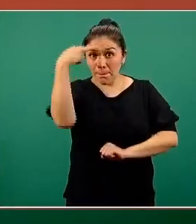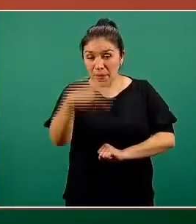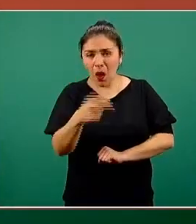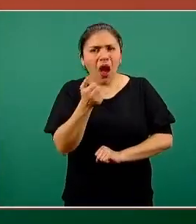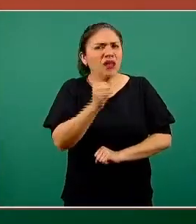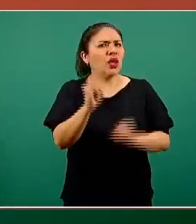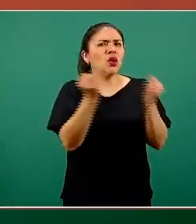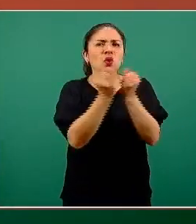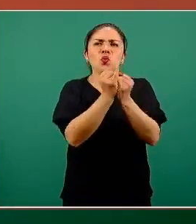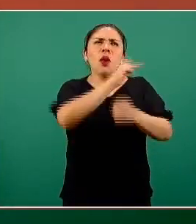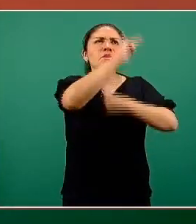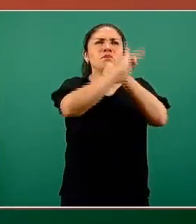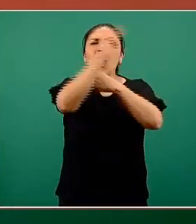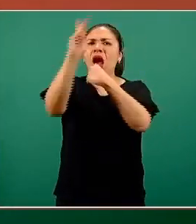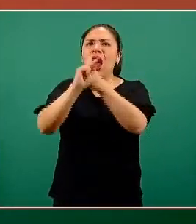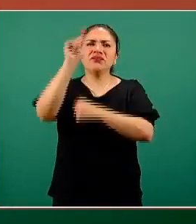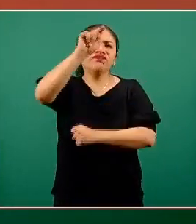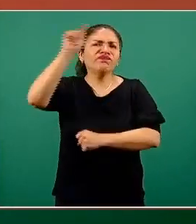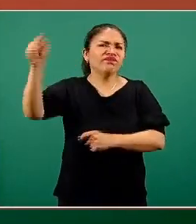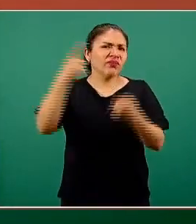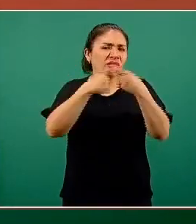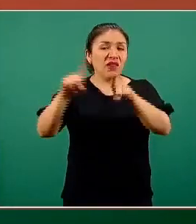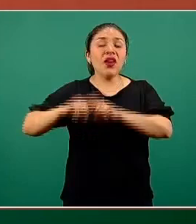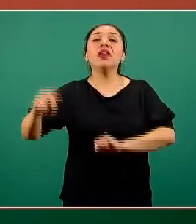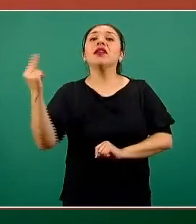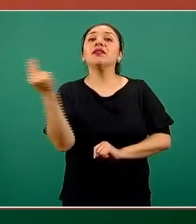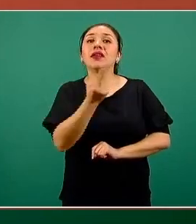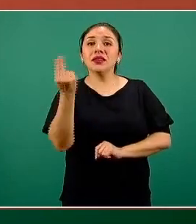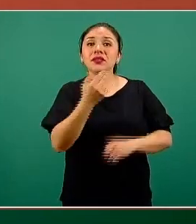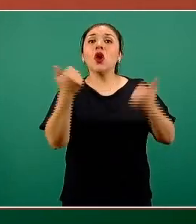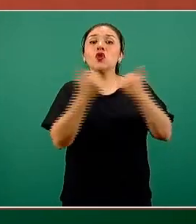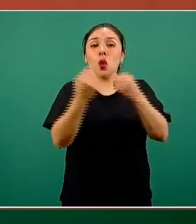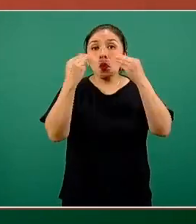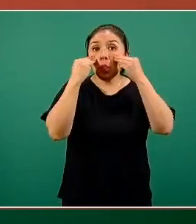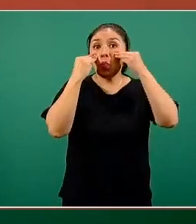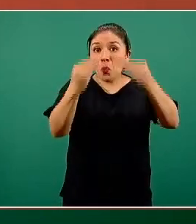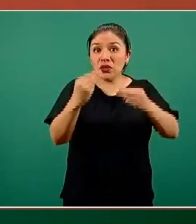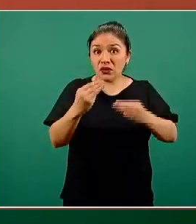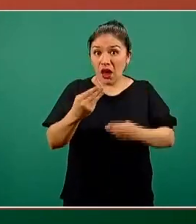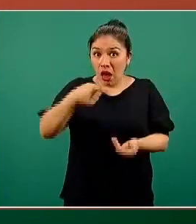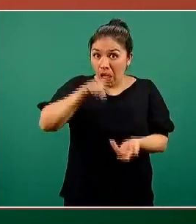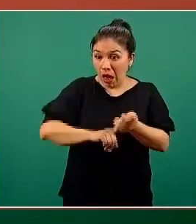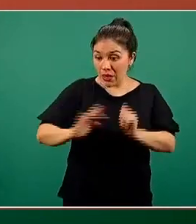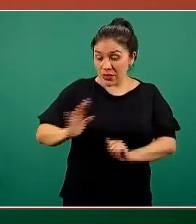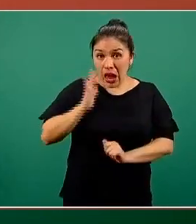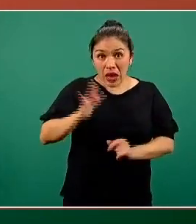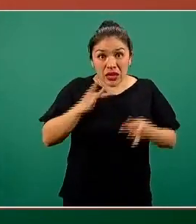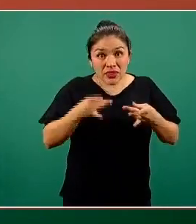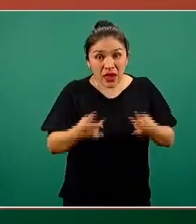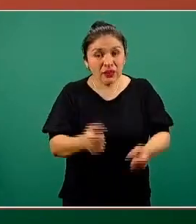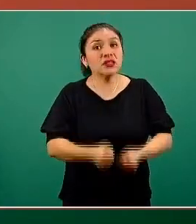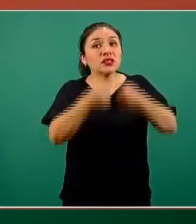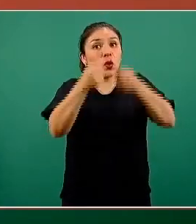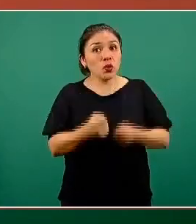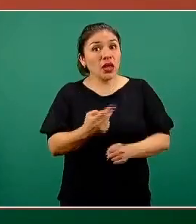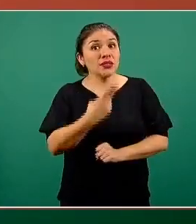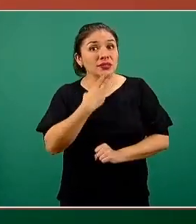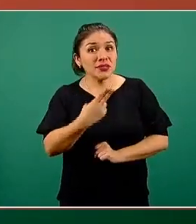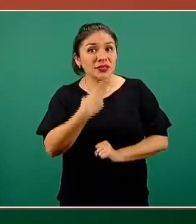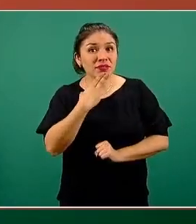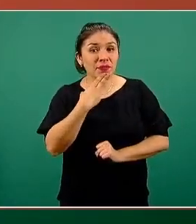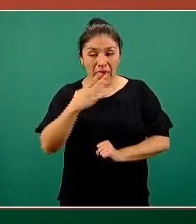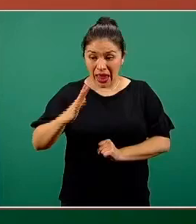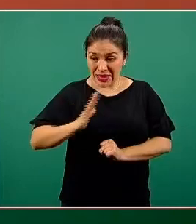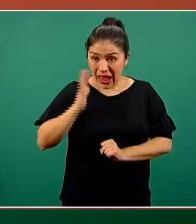ocurre en la mayoría de los países del mundo, requiere demostrar calidad, seguridad y eficacia. La